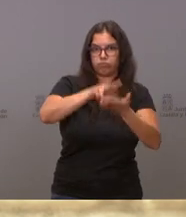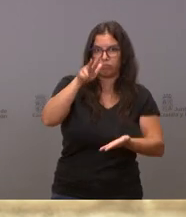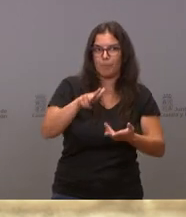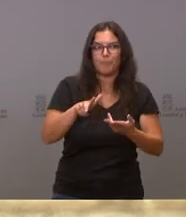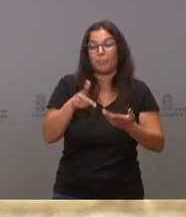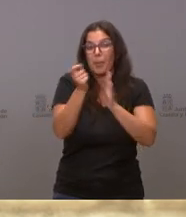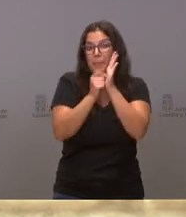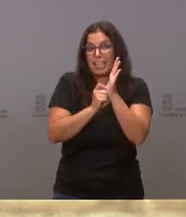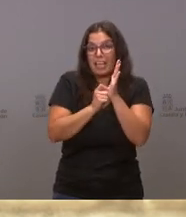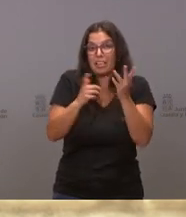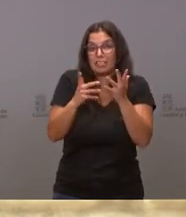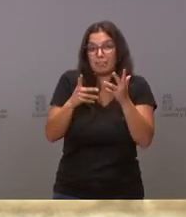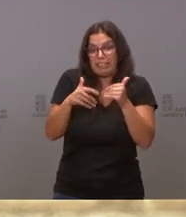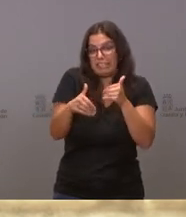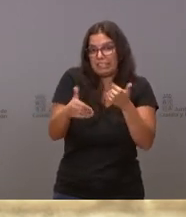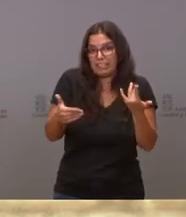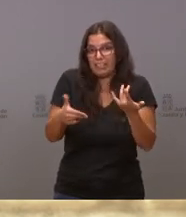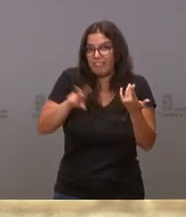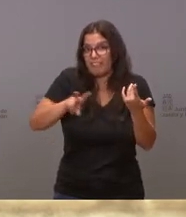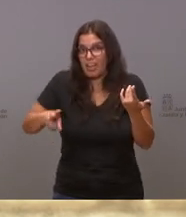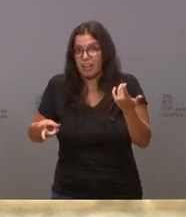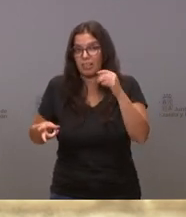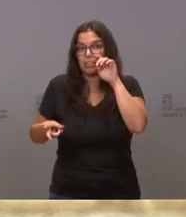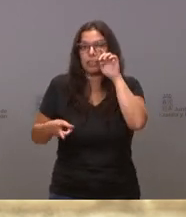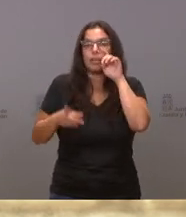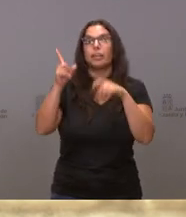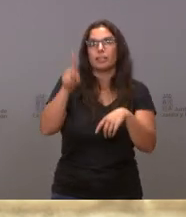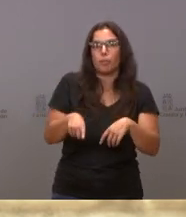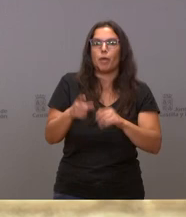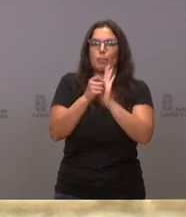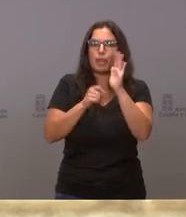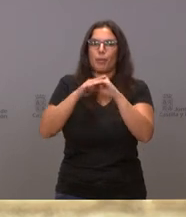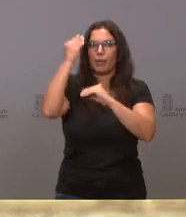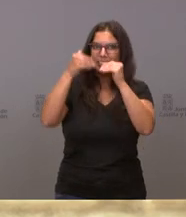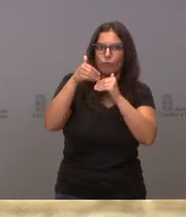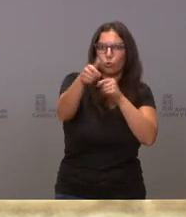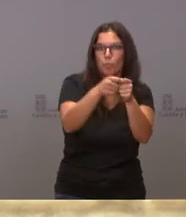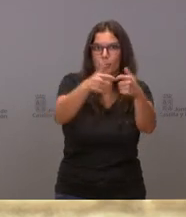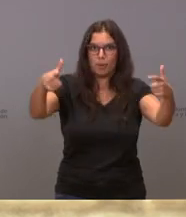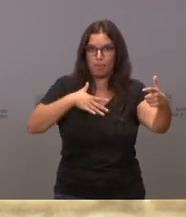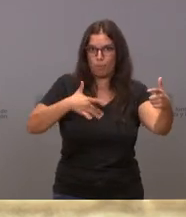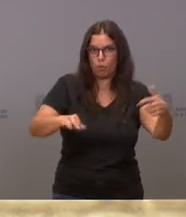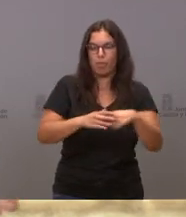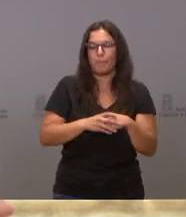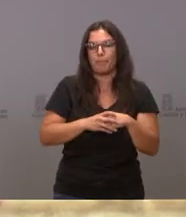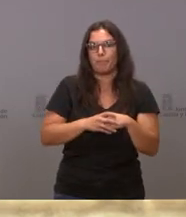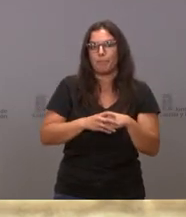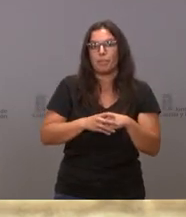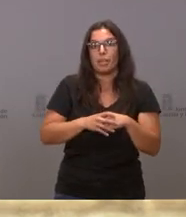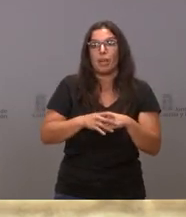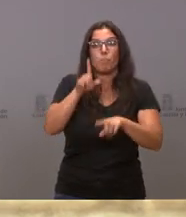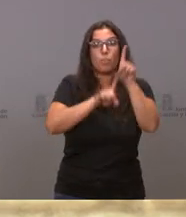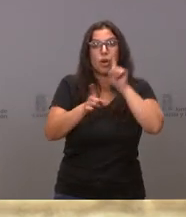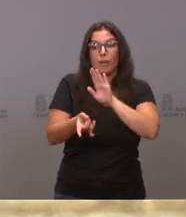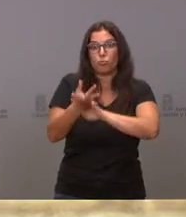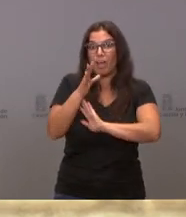de corto alcance y también habrá que adoptar medidas de largo alcance. Esto no es algo que haya surgido ahora.